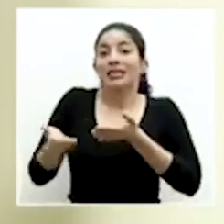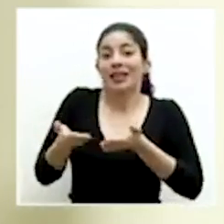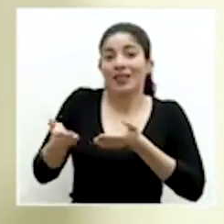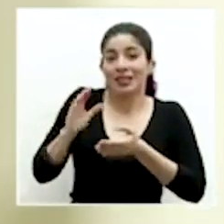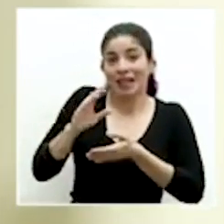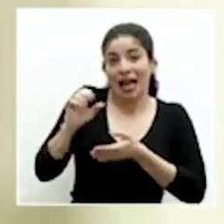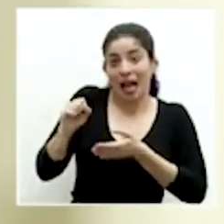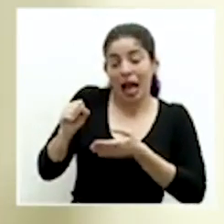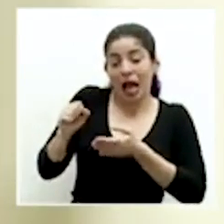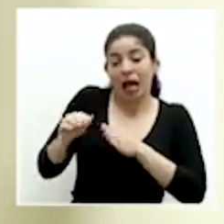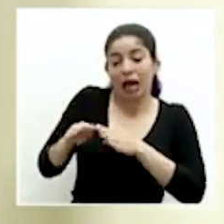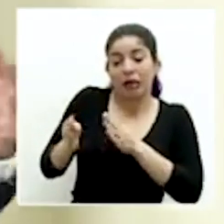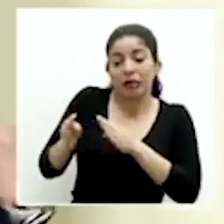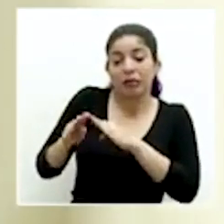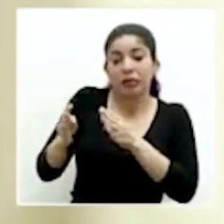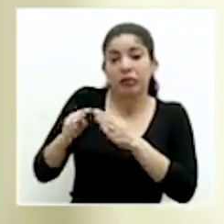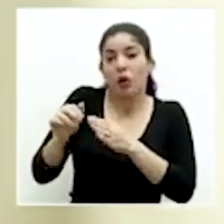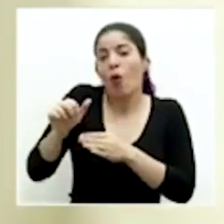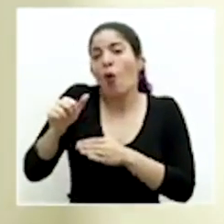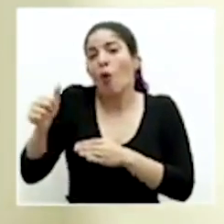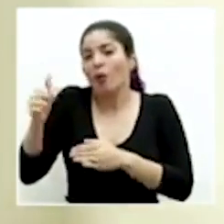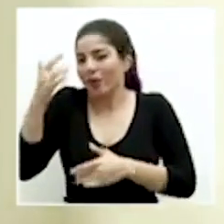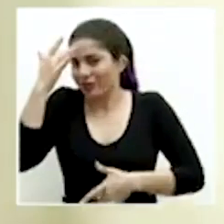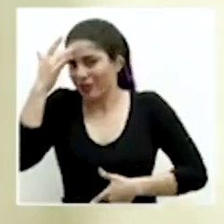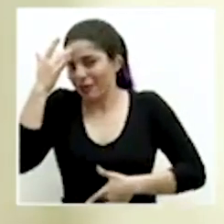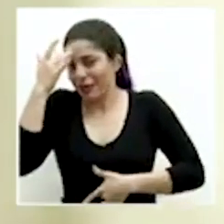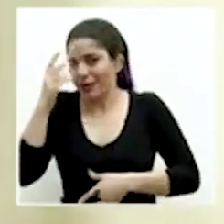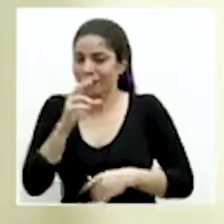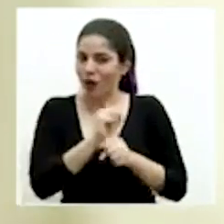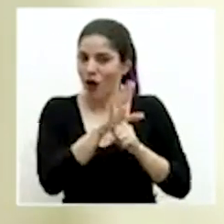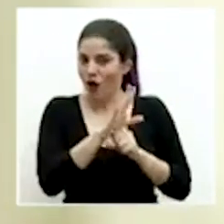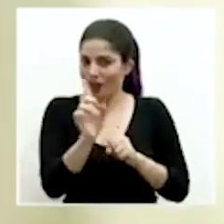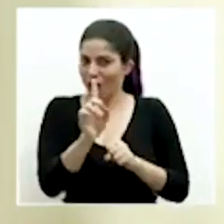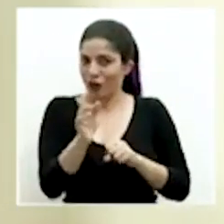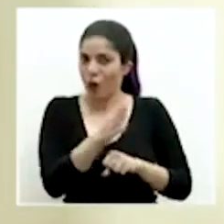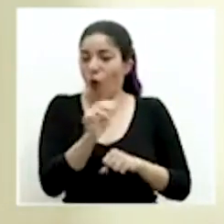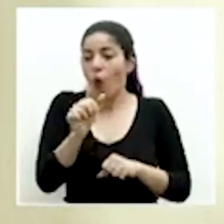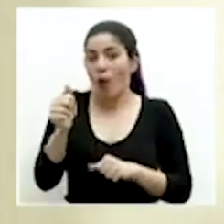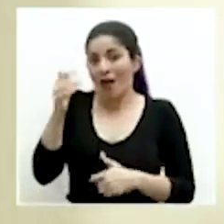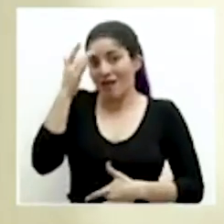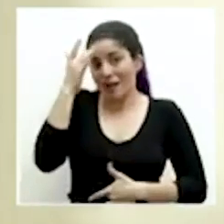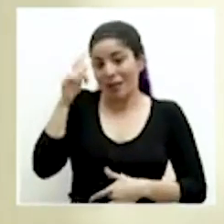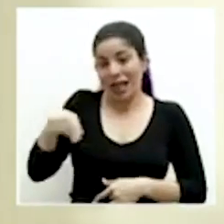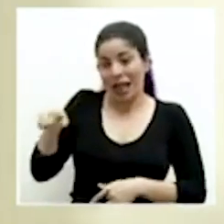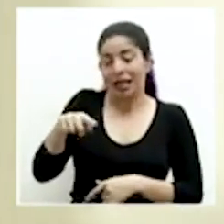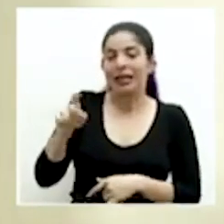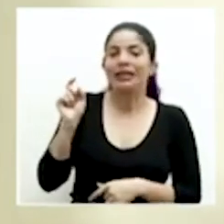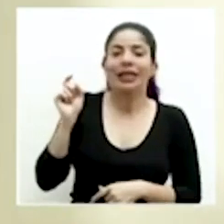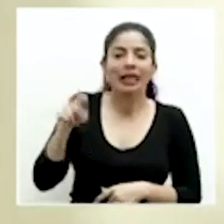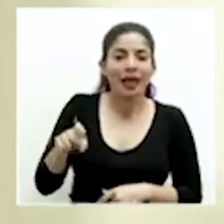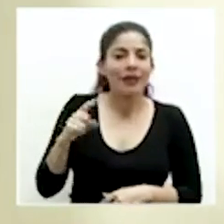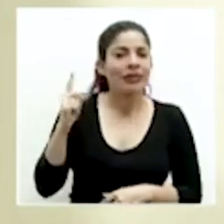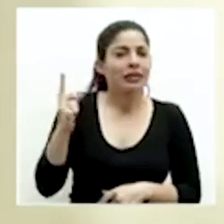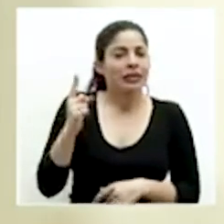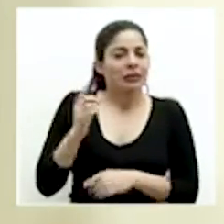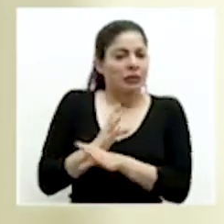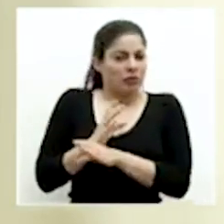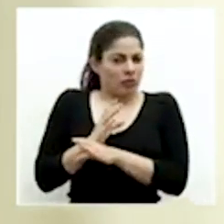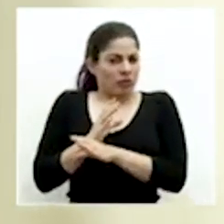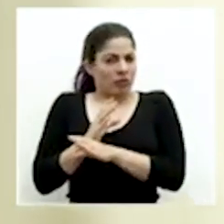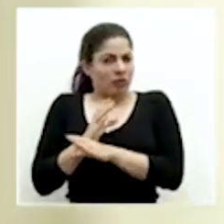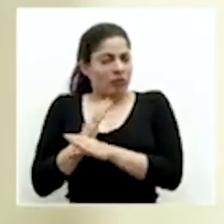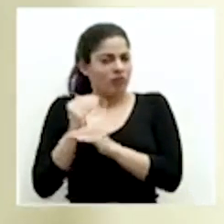de la caja en lo que son otras patologías, no COVID, tenemos que mantener siempre la guardia en alto.